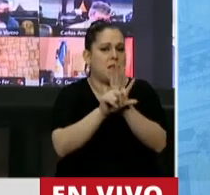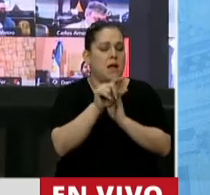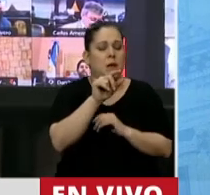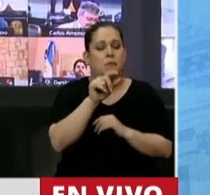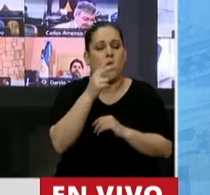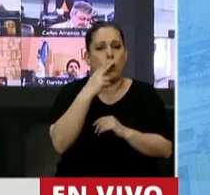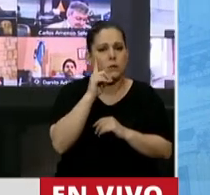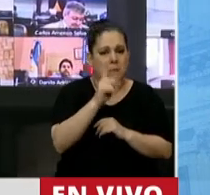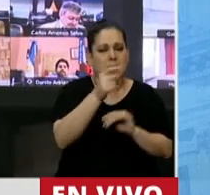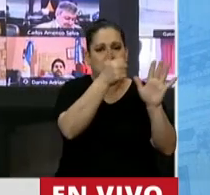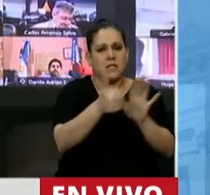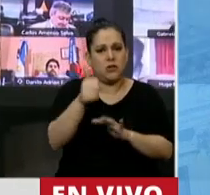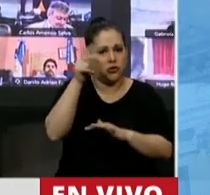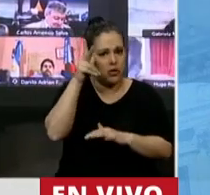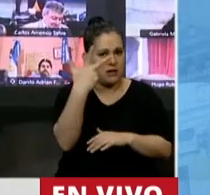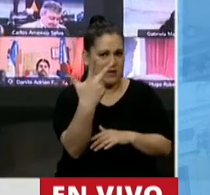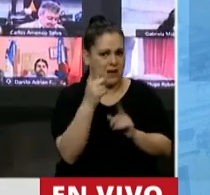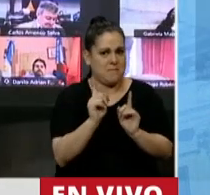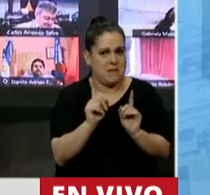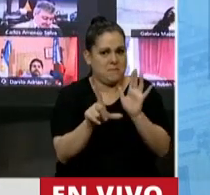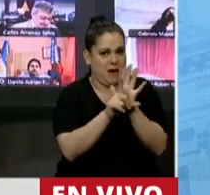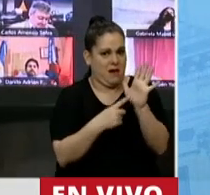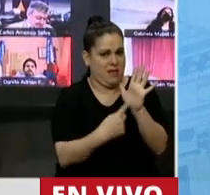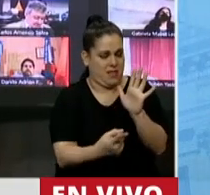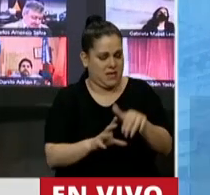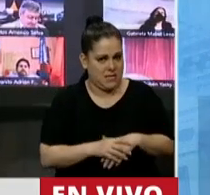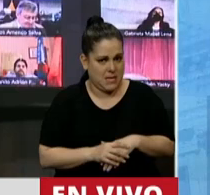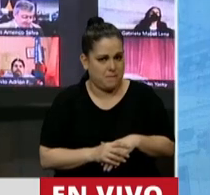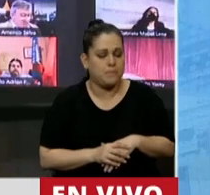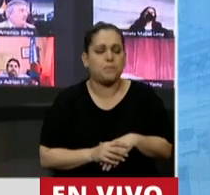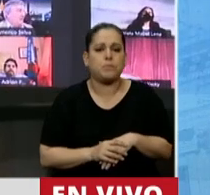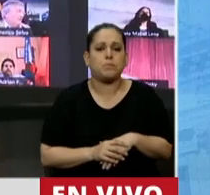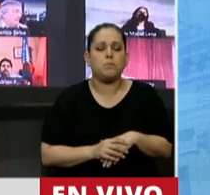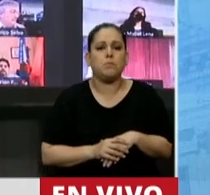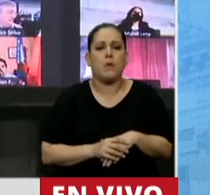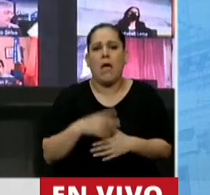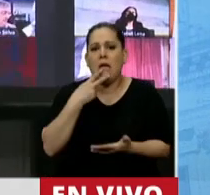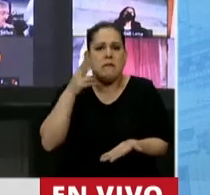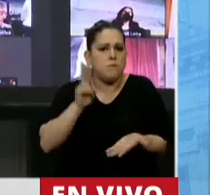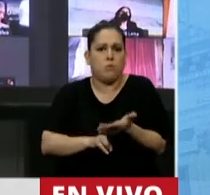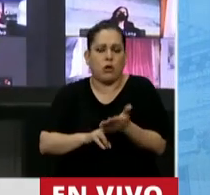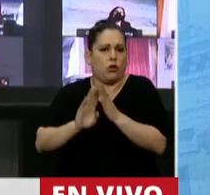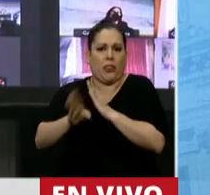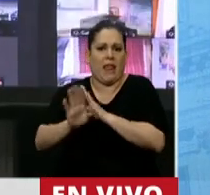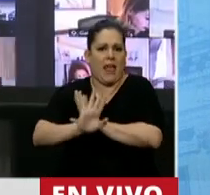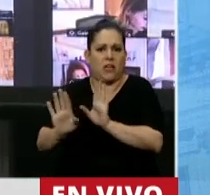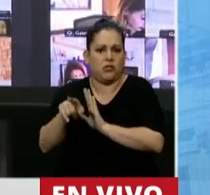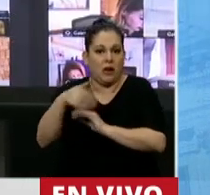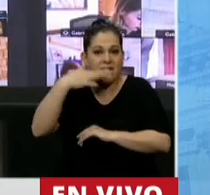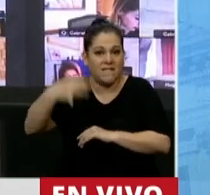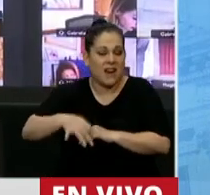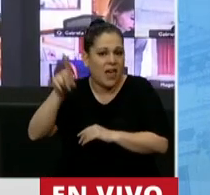.683. Pero además, siendo un impuesto del tipo directo, cuya potestad originaria